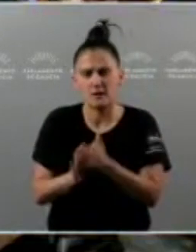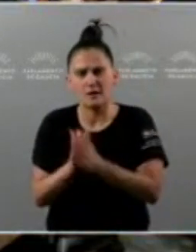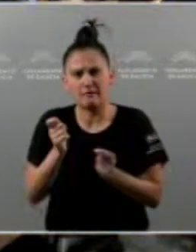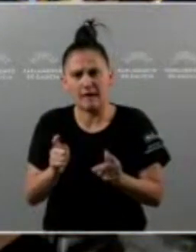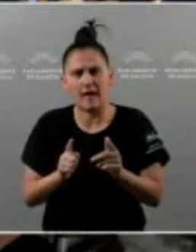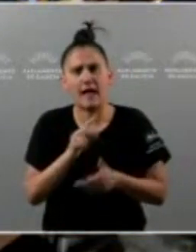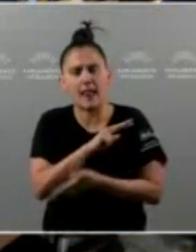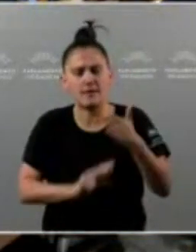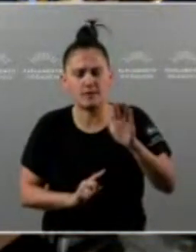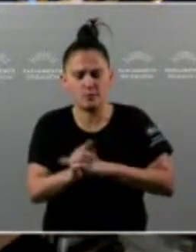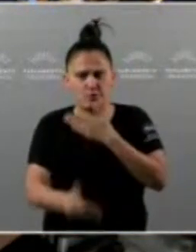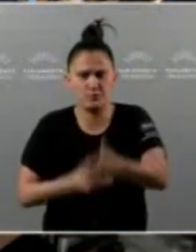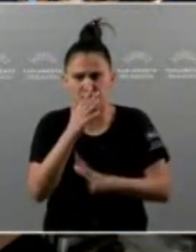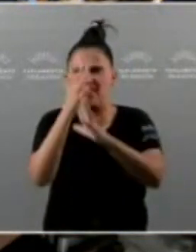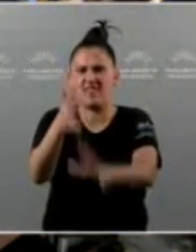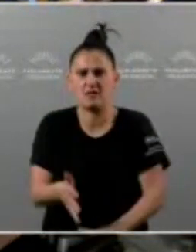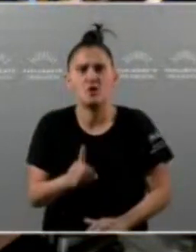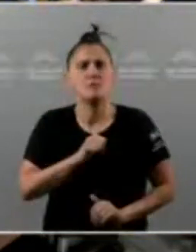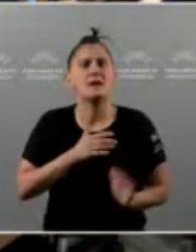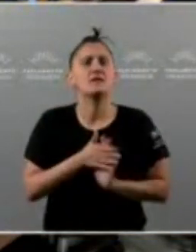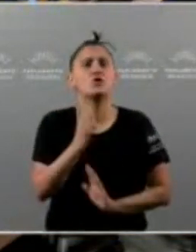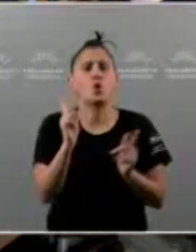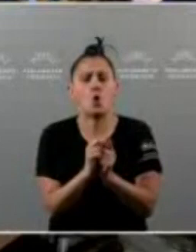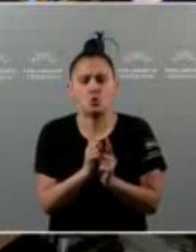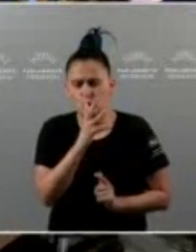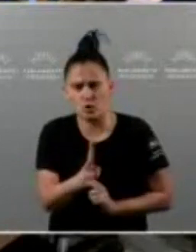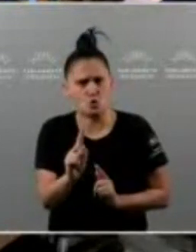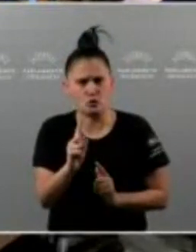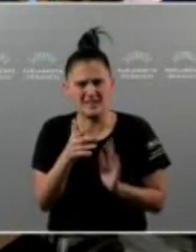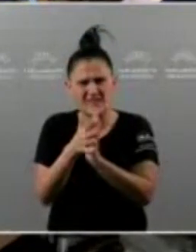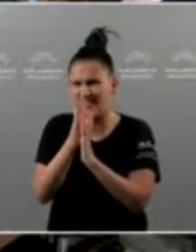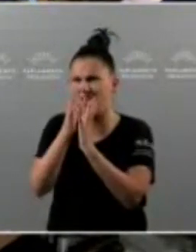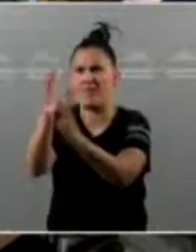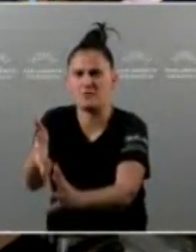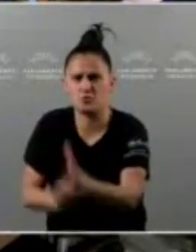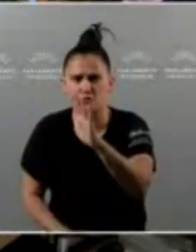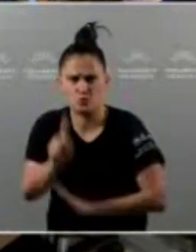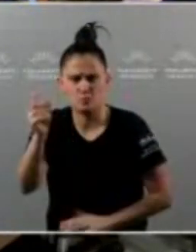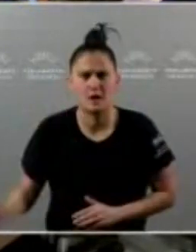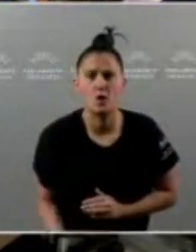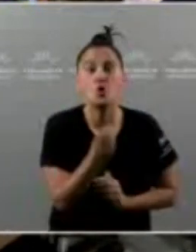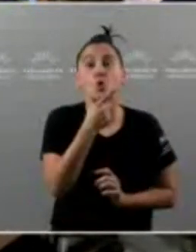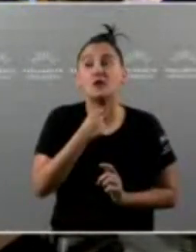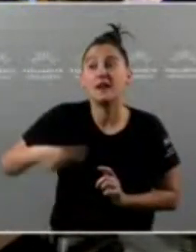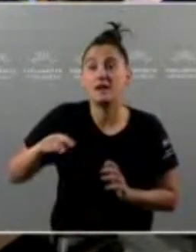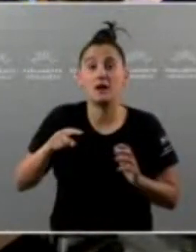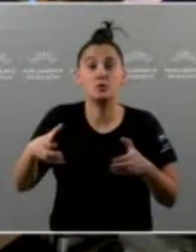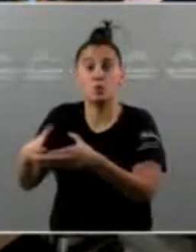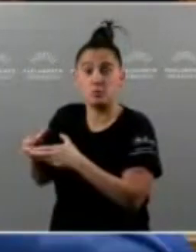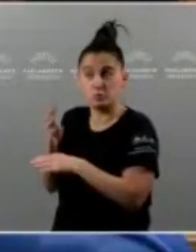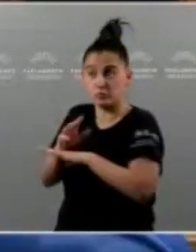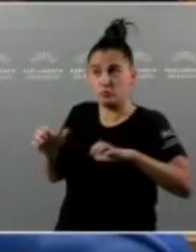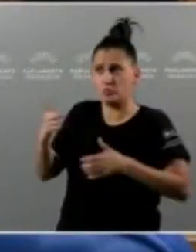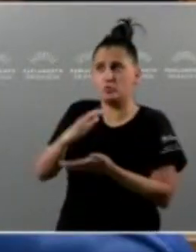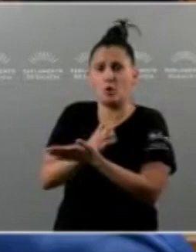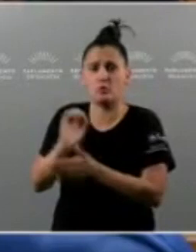a Galicia na vindeira década, ninxiquera nesta legislatura, na vindeira década. Gostaríame que todos os partidos con reputación parlamentaria pudesen